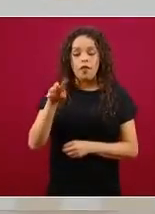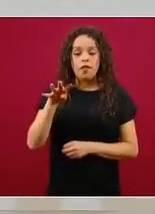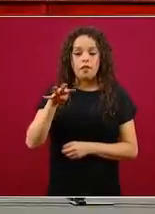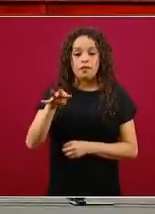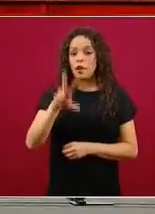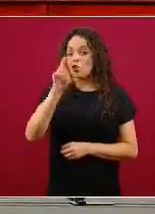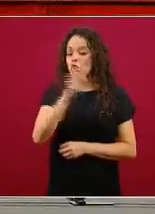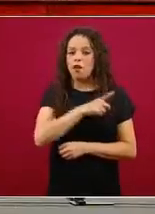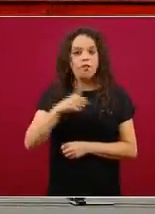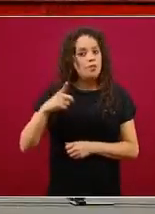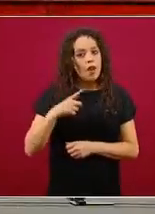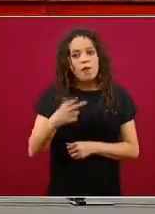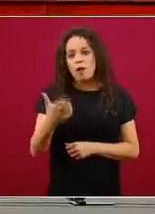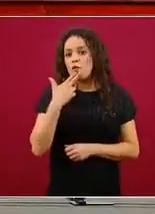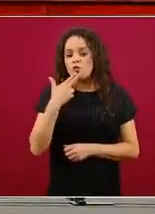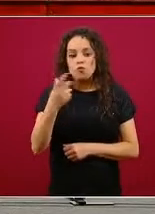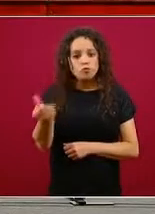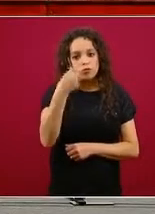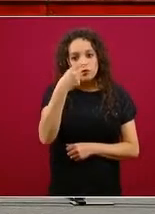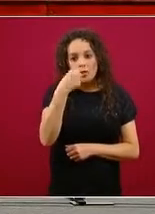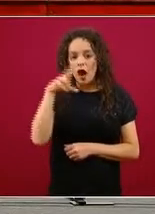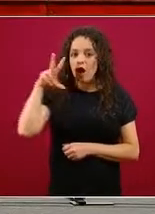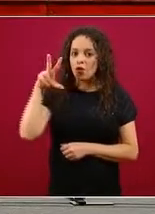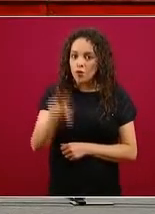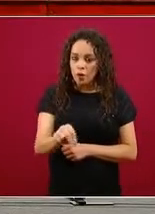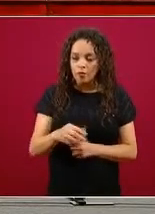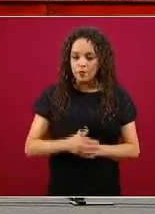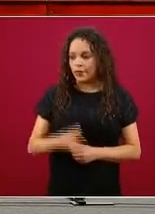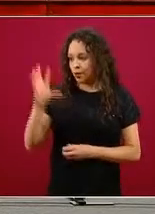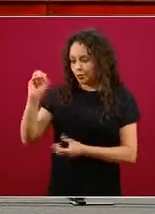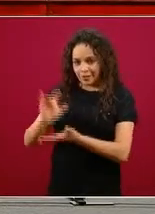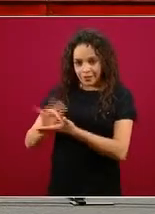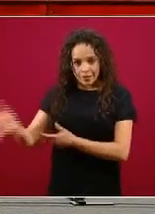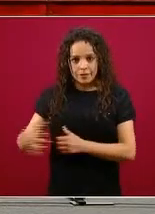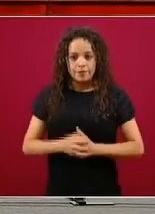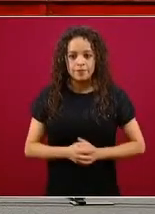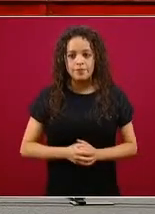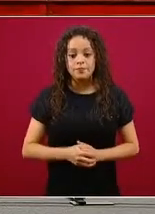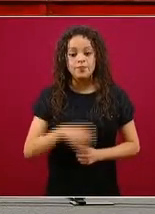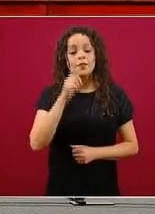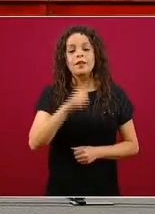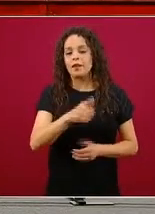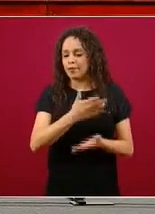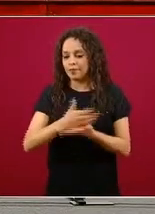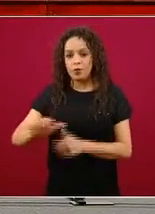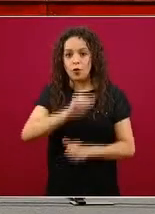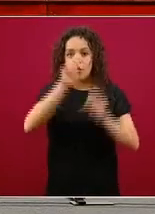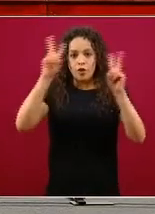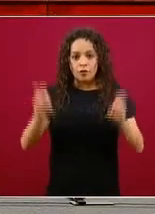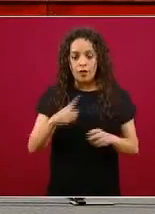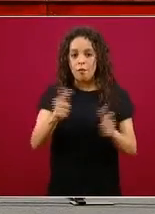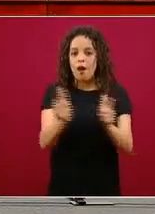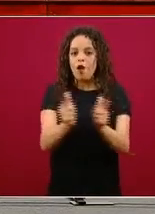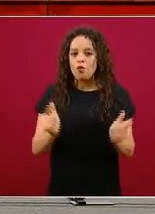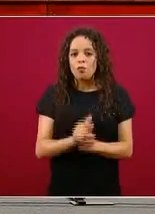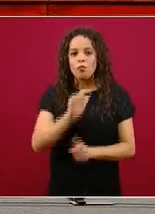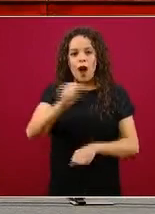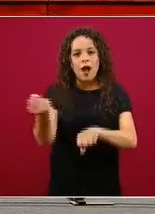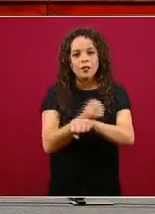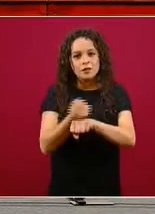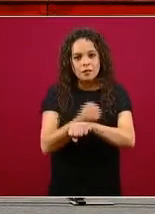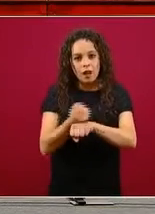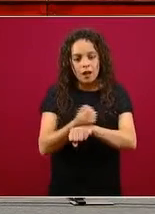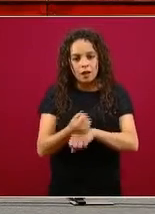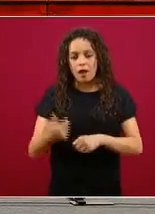gracias estamos sincronizados en tiempo real grupos sanguíneos como no me gusta hablar de lo que no he